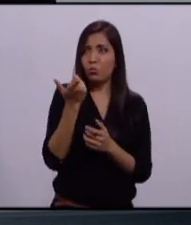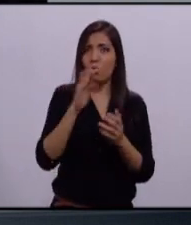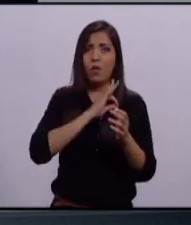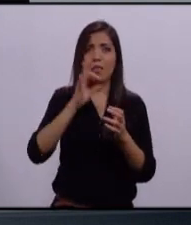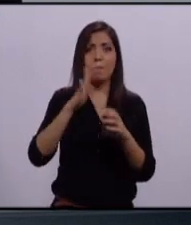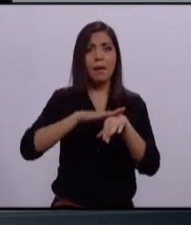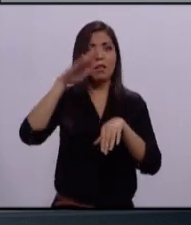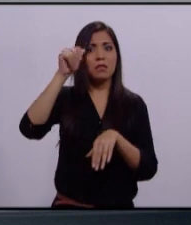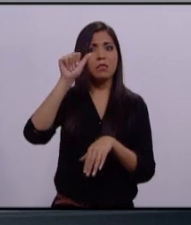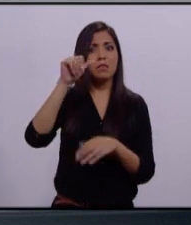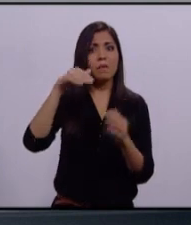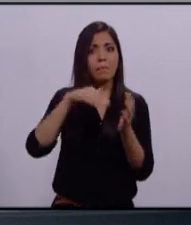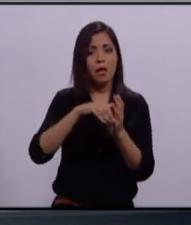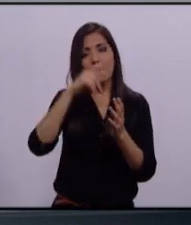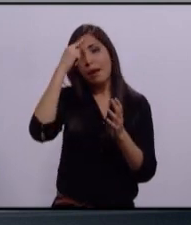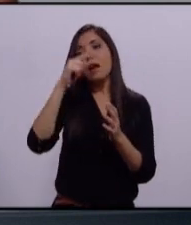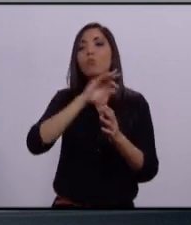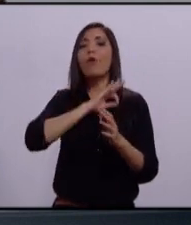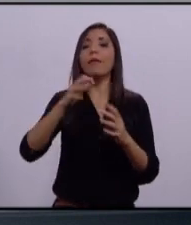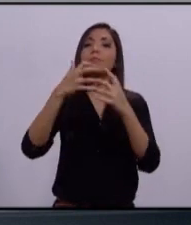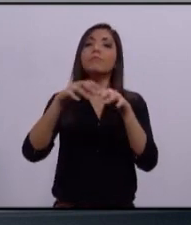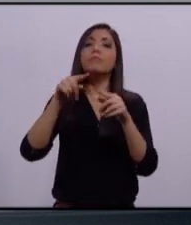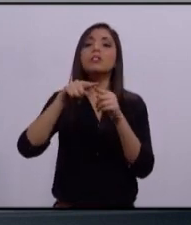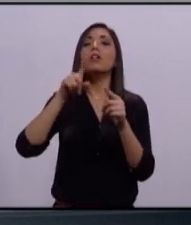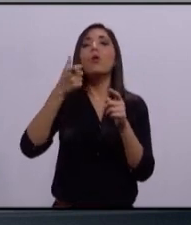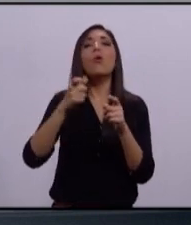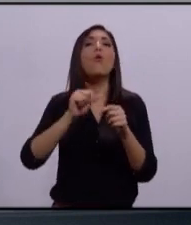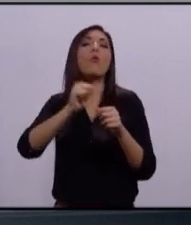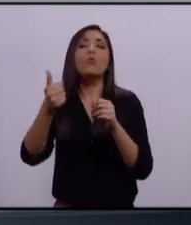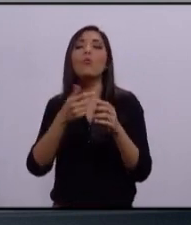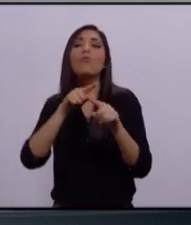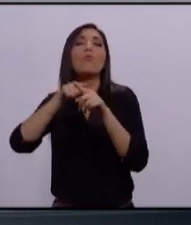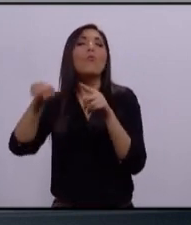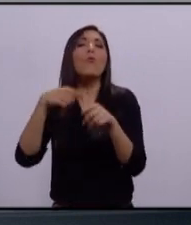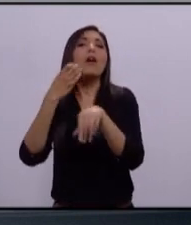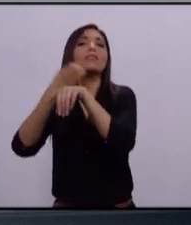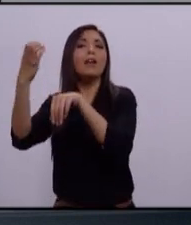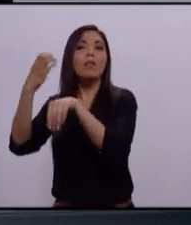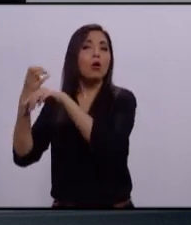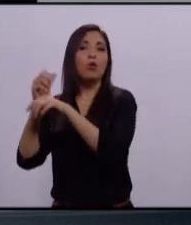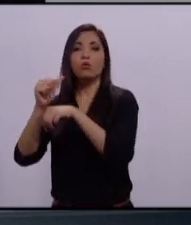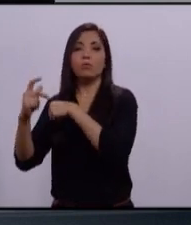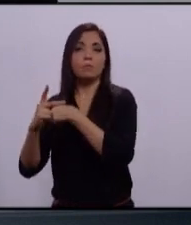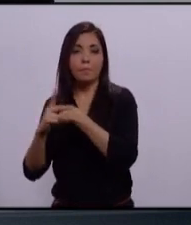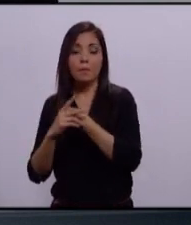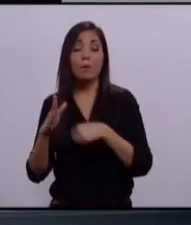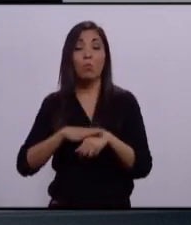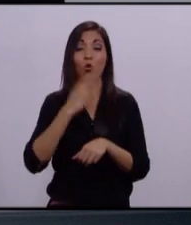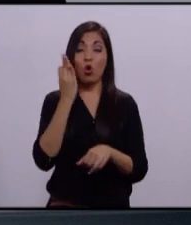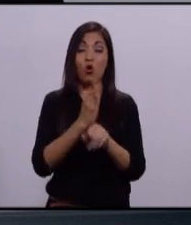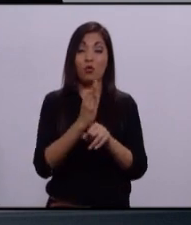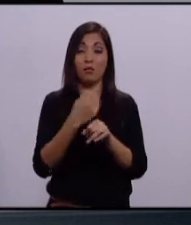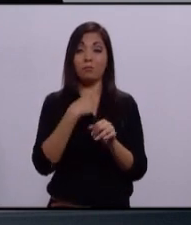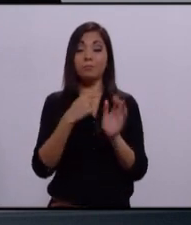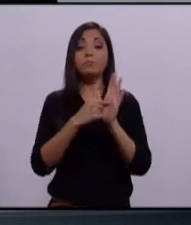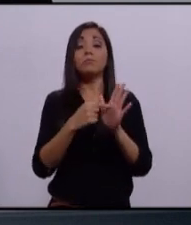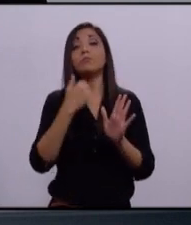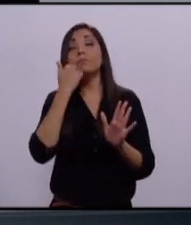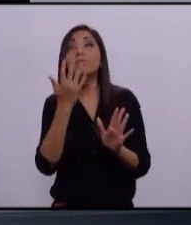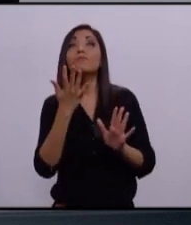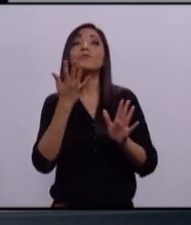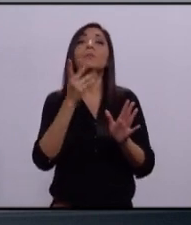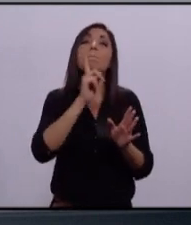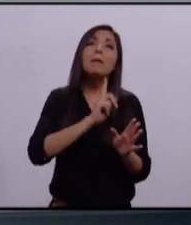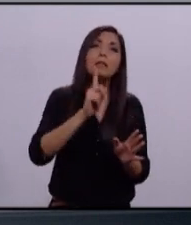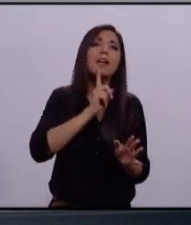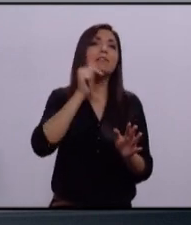pesos, se queden en empresas jaliscienses y que no se fuguen a otros estados o a otros países. Mi presentación no se basa en buenos deseos o en